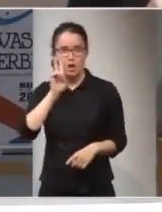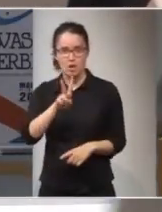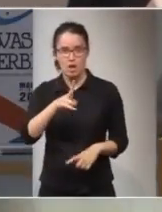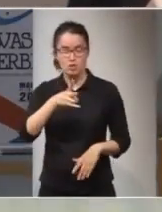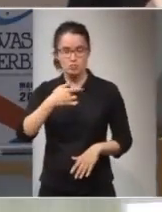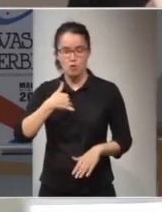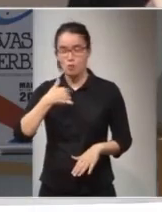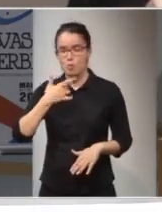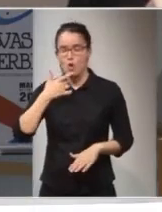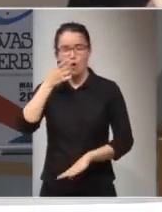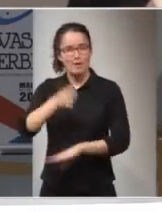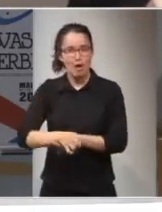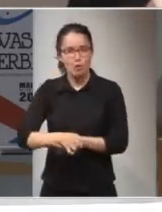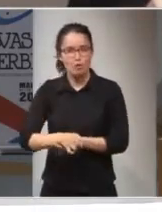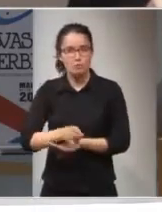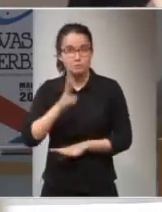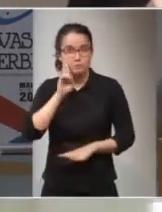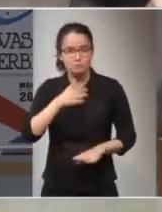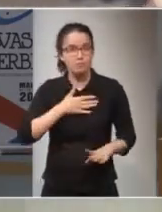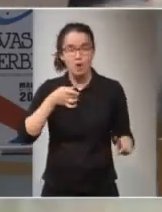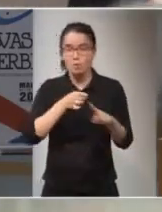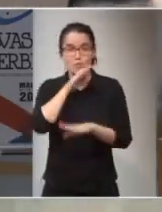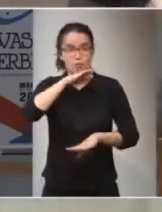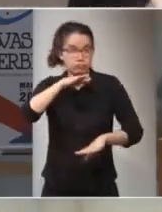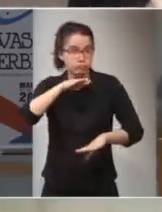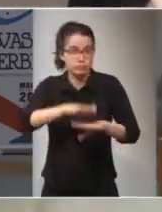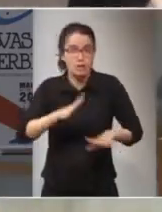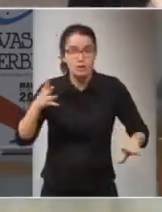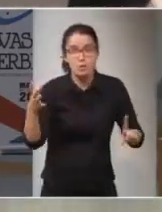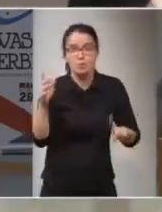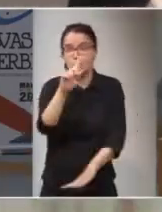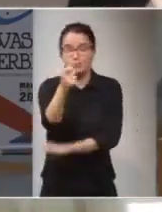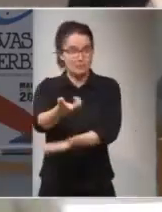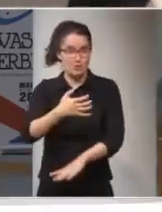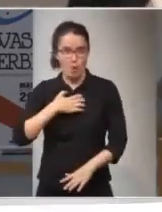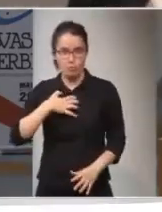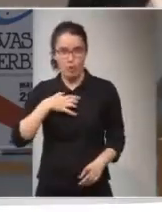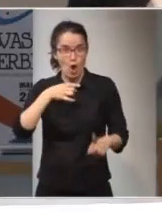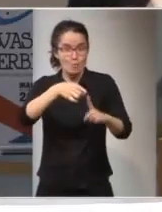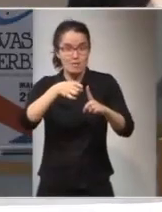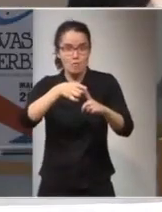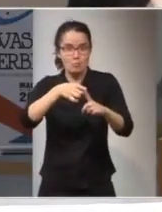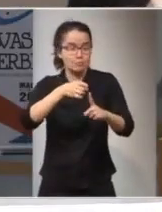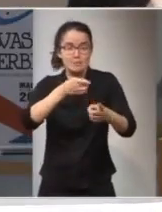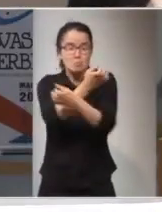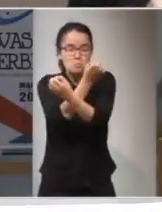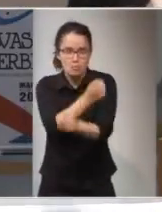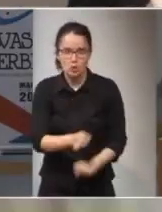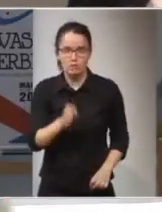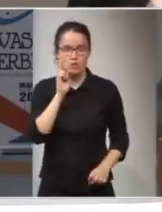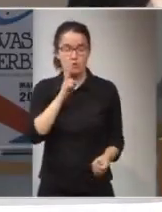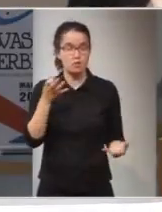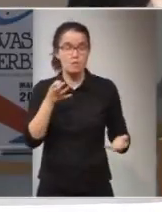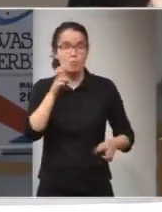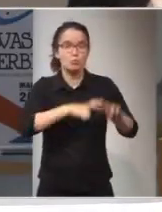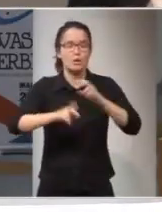obligación de ver que no se puede cumplir sus objetivos, no llega a sus metas, evidentemente tiene que